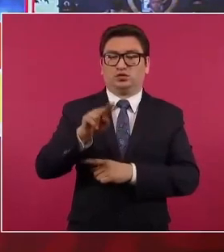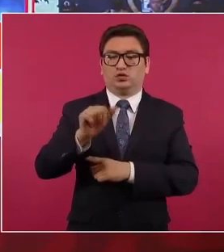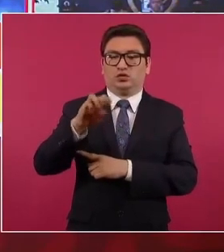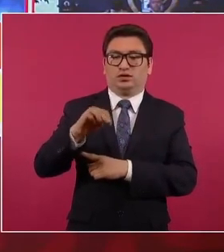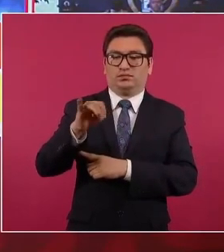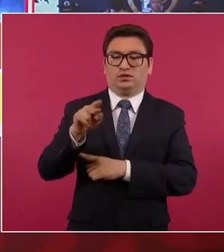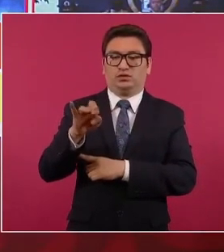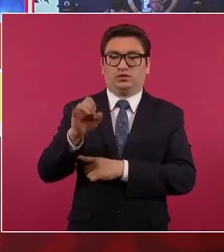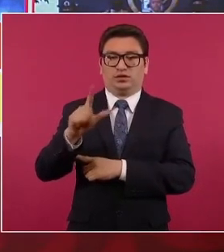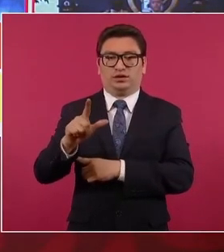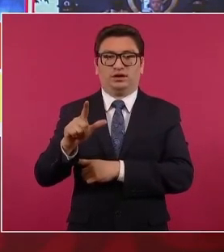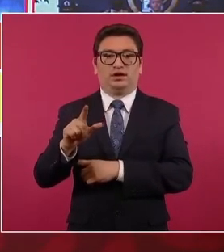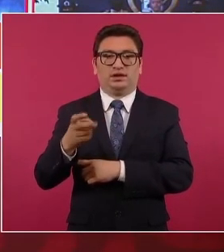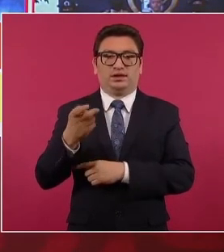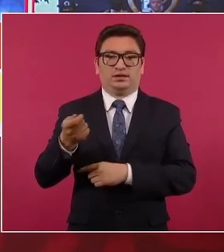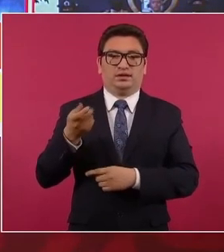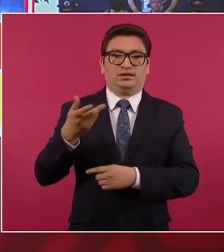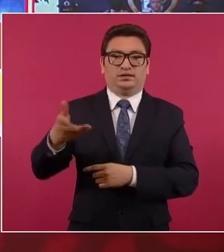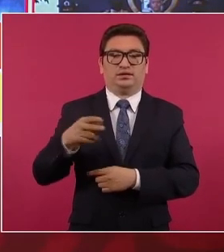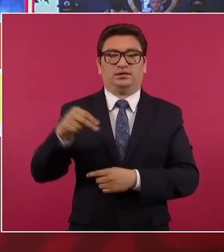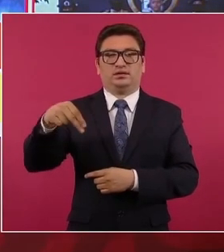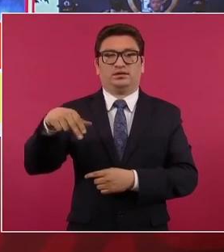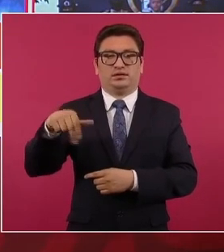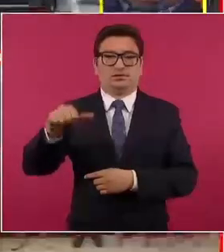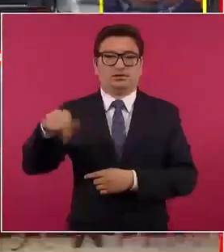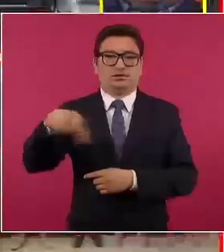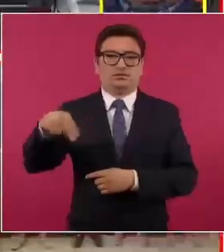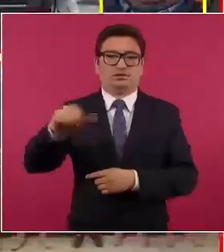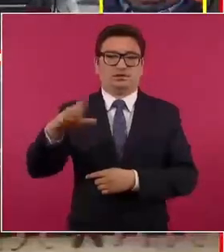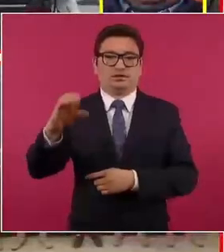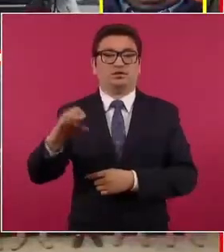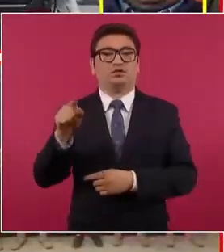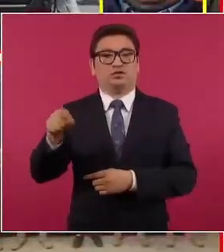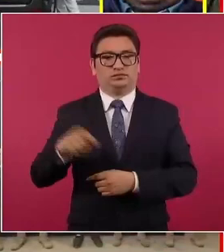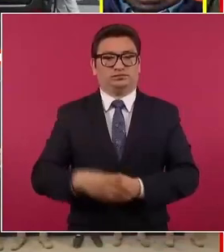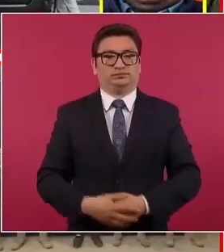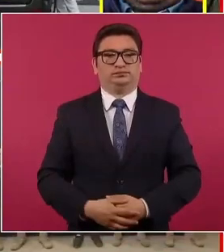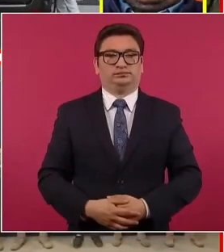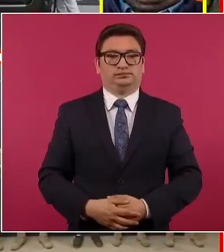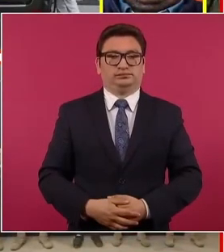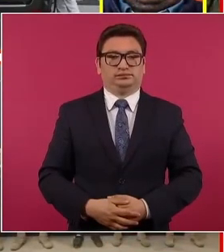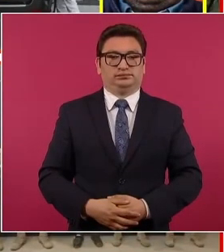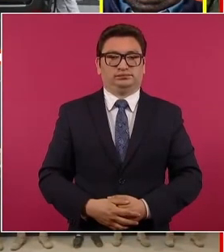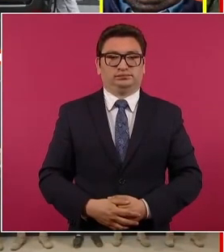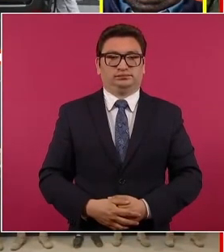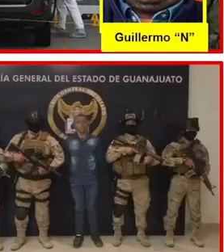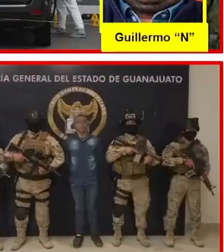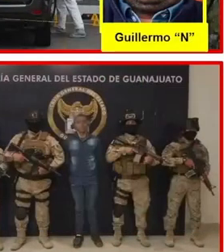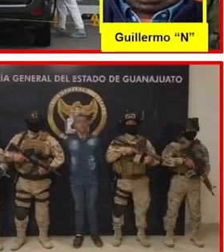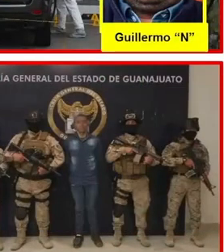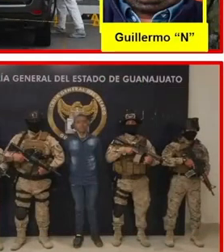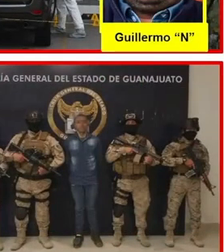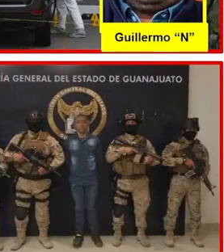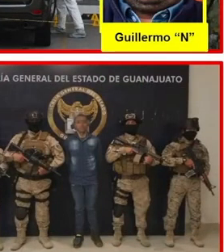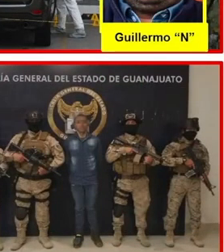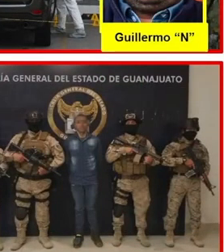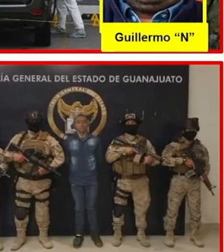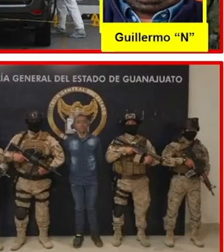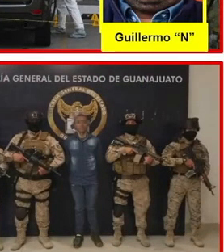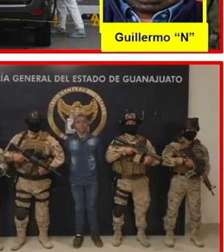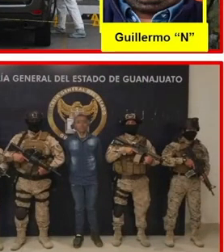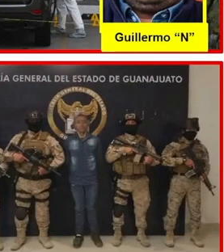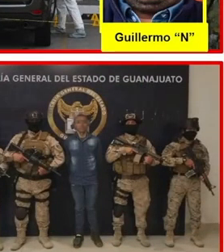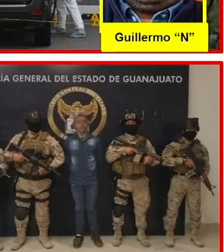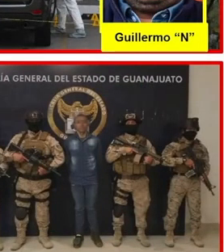N., alias El Ñaco, por parte de la Fiscalía de Guanajuato, Sedena Guardia Nacional y la Policía Estatal. Él es